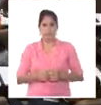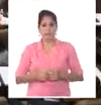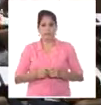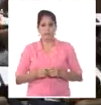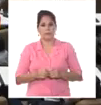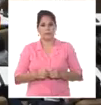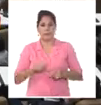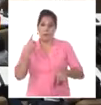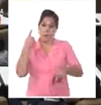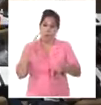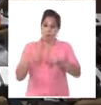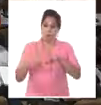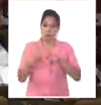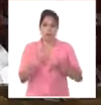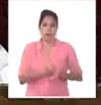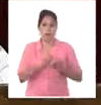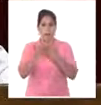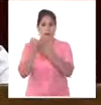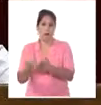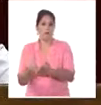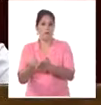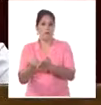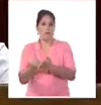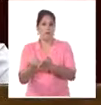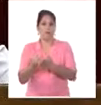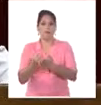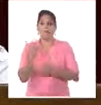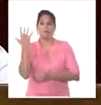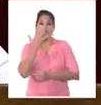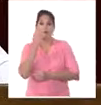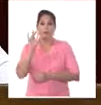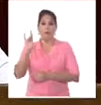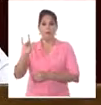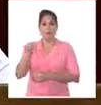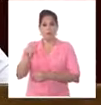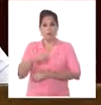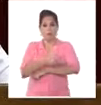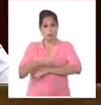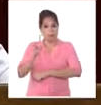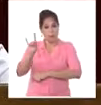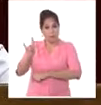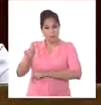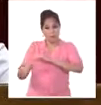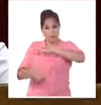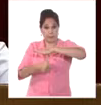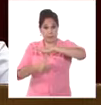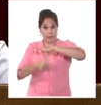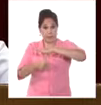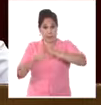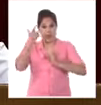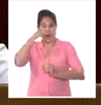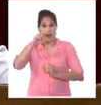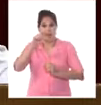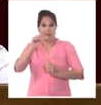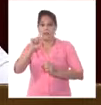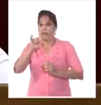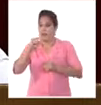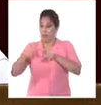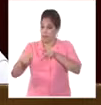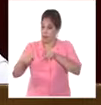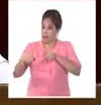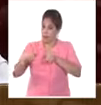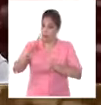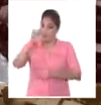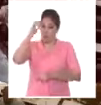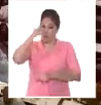También nuestra solidaridad con el Estado plurinacional de Bolivia, con el presidente y Ignacio Lula da Silva en Brasil,